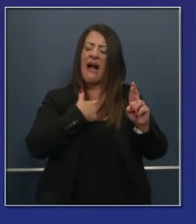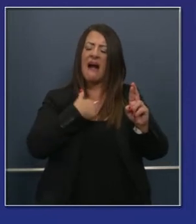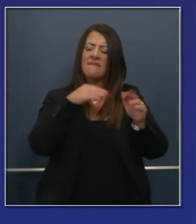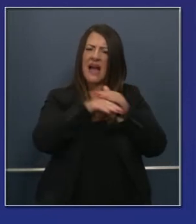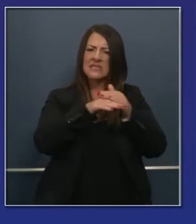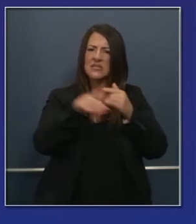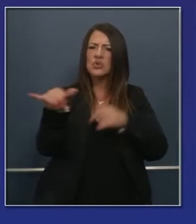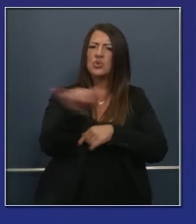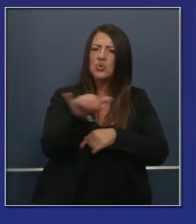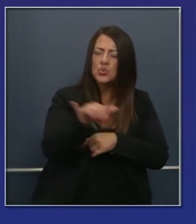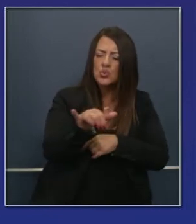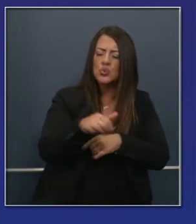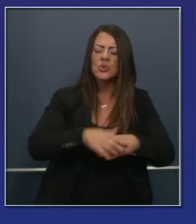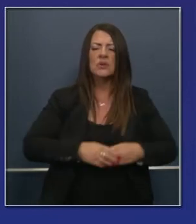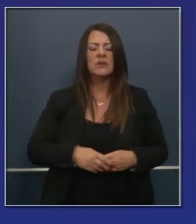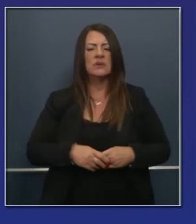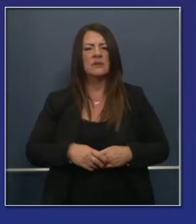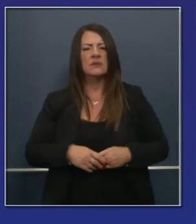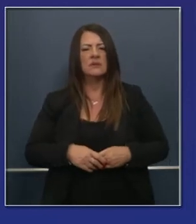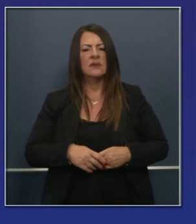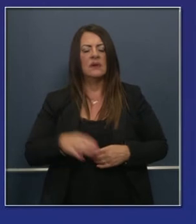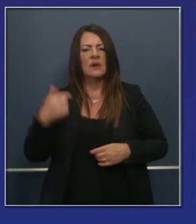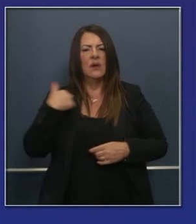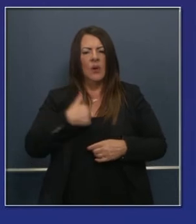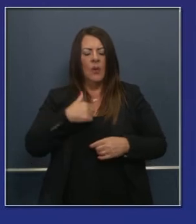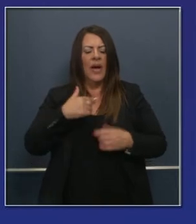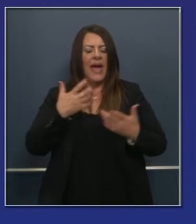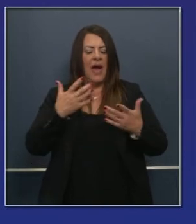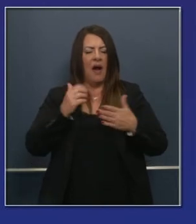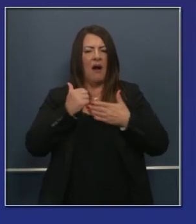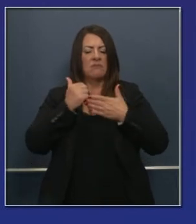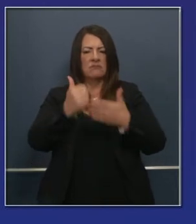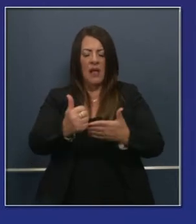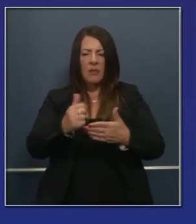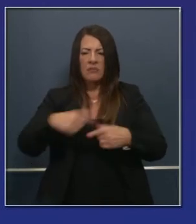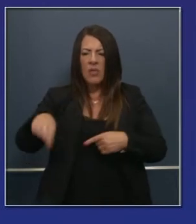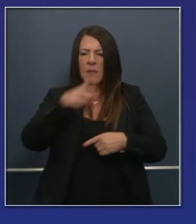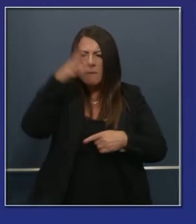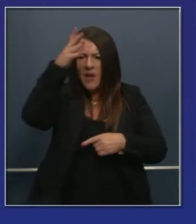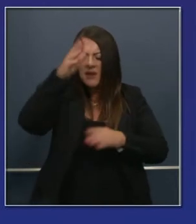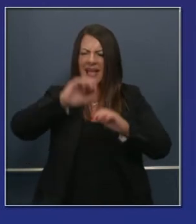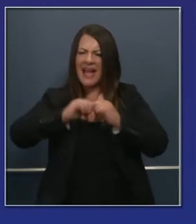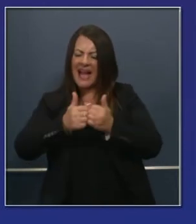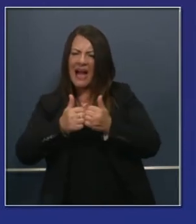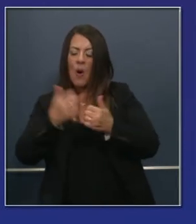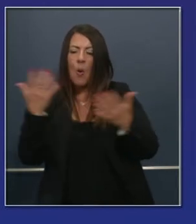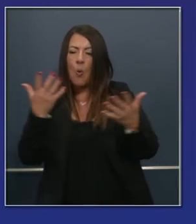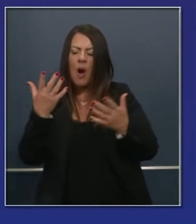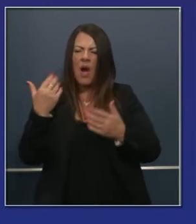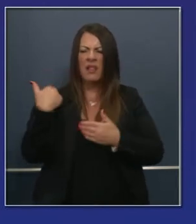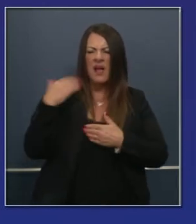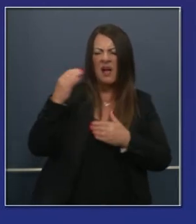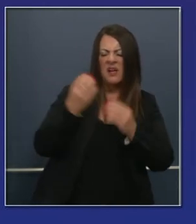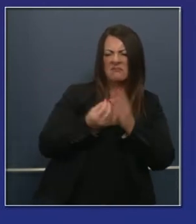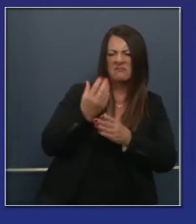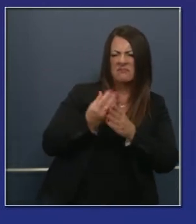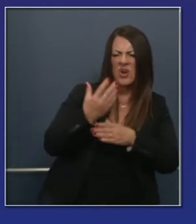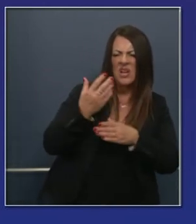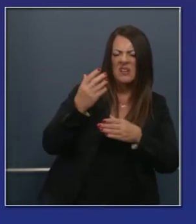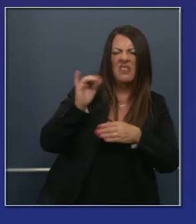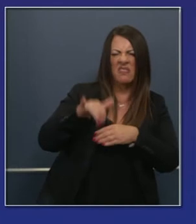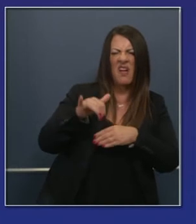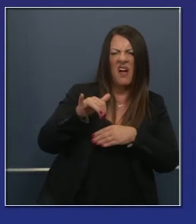y lugares de acogidos. Hubo grupos de enfoque en Elk Hills para ver qué